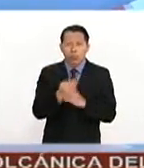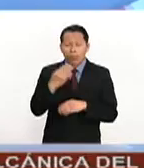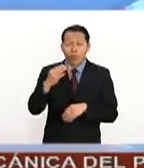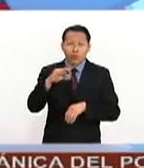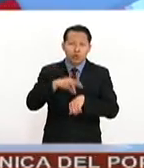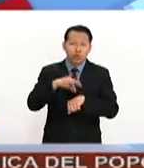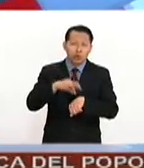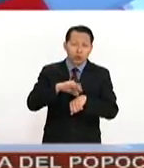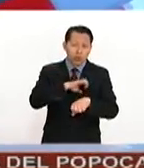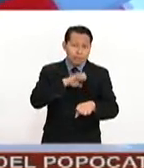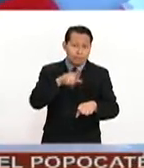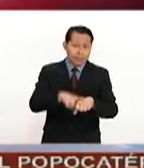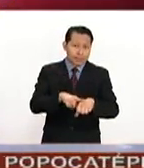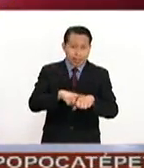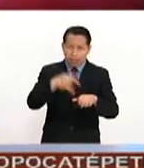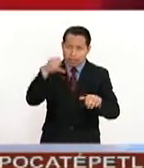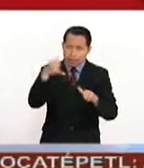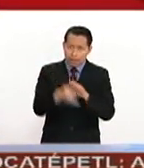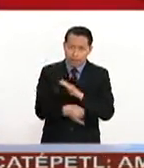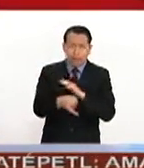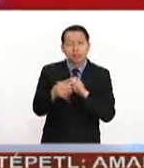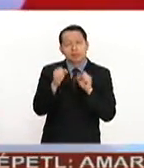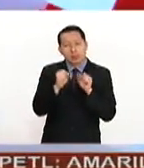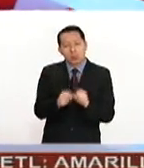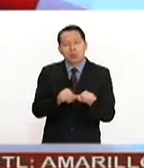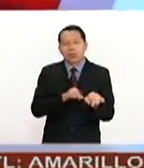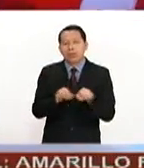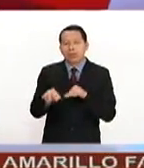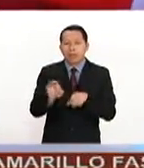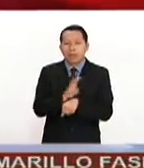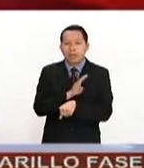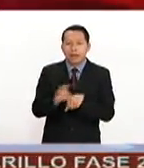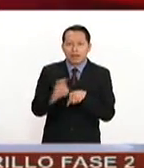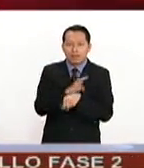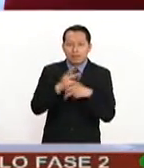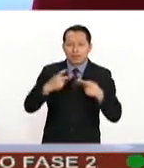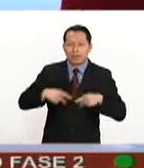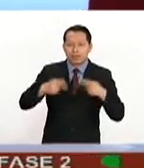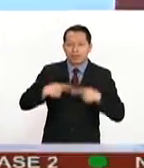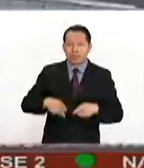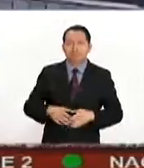especialistas que sin duda trabajarán en beneficio de la población.